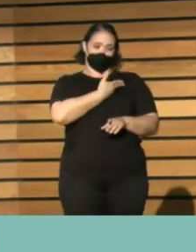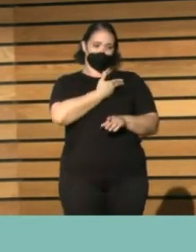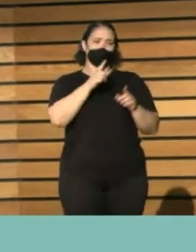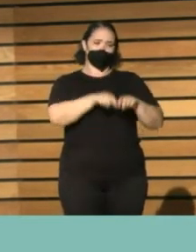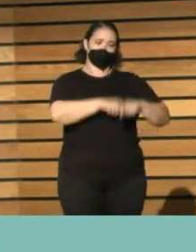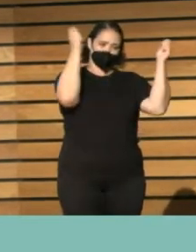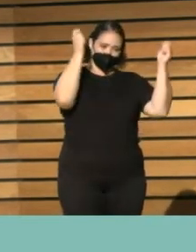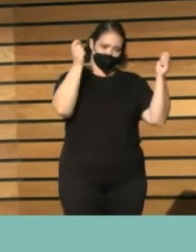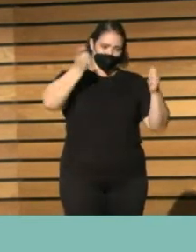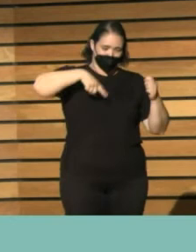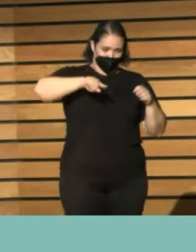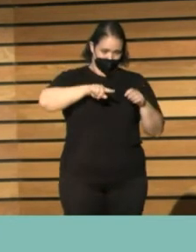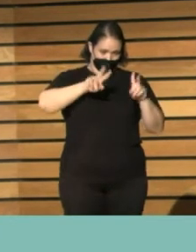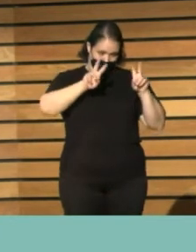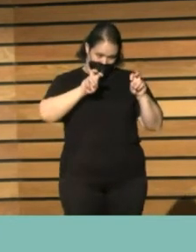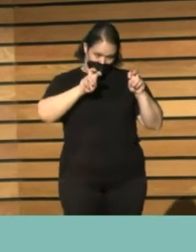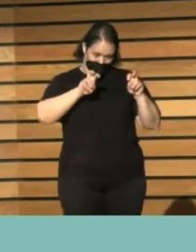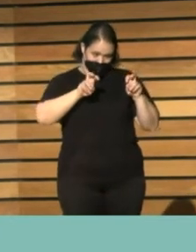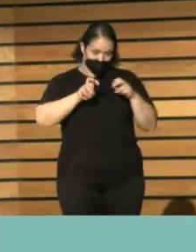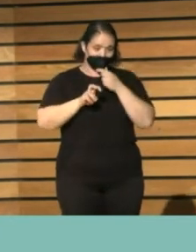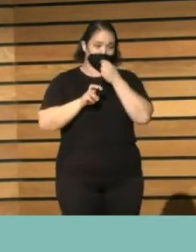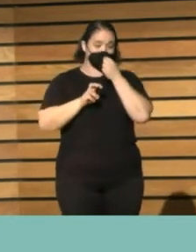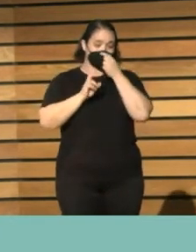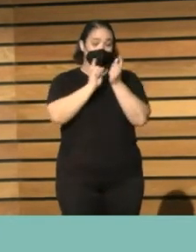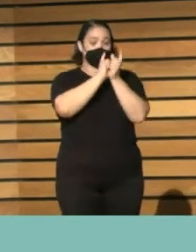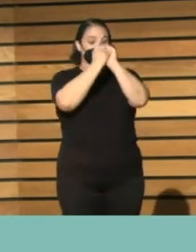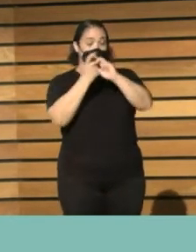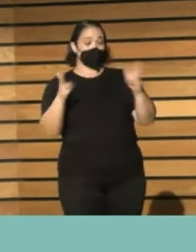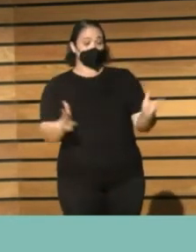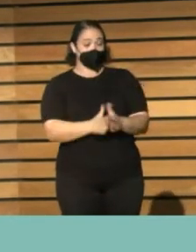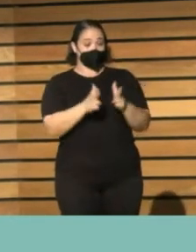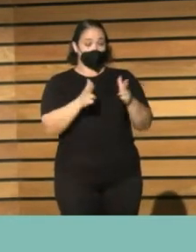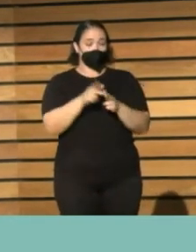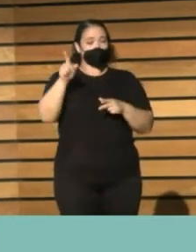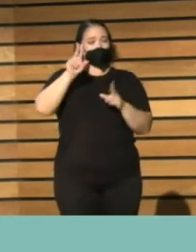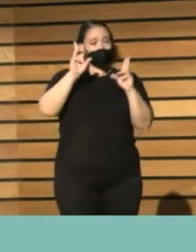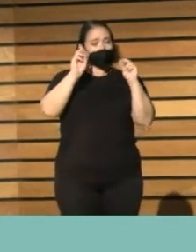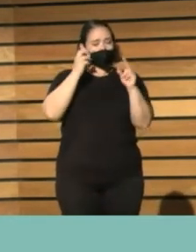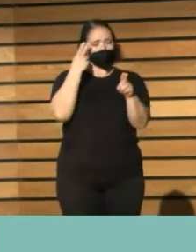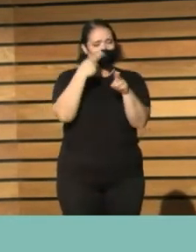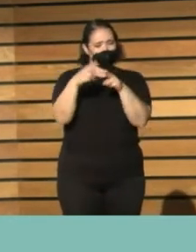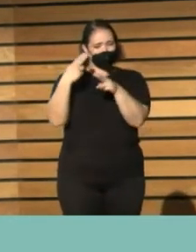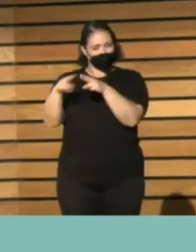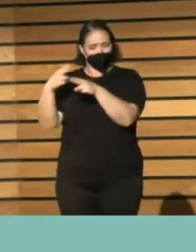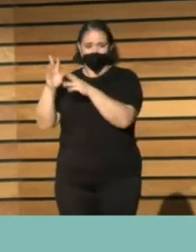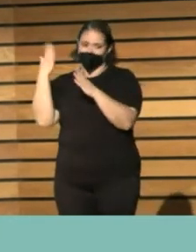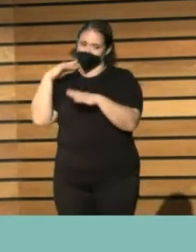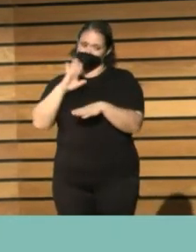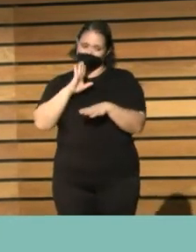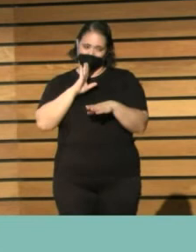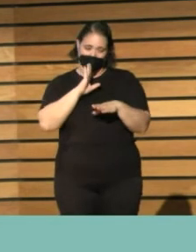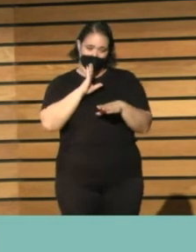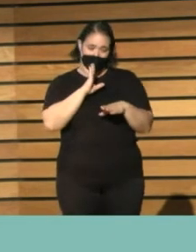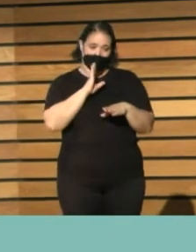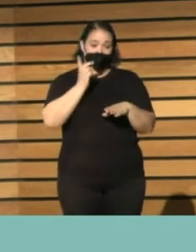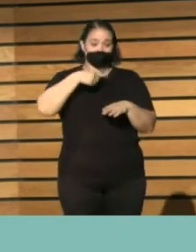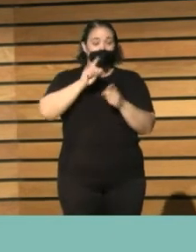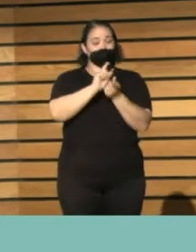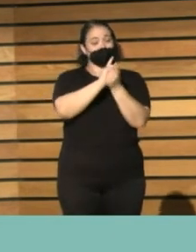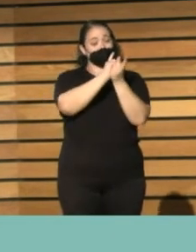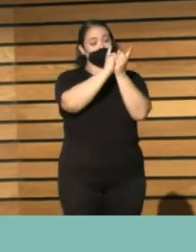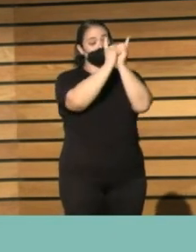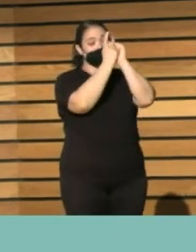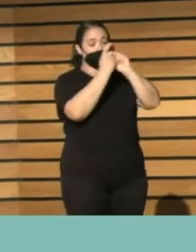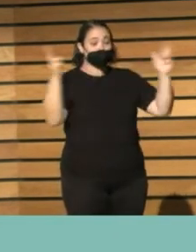esto en el sentido de que el cambio social digo porque habéis hablado también de las políticas y demás el cambio social que queremos hacer